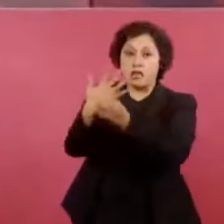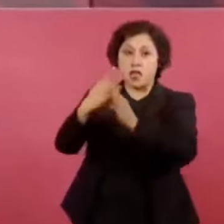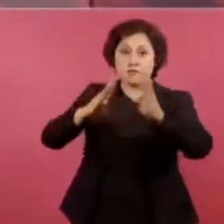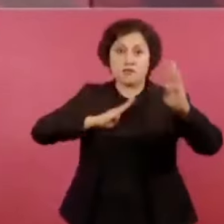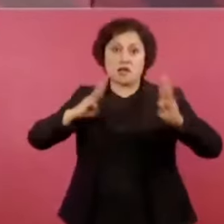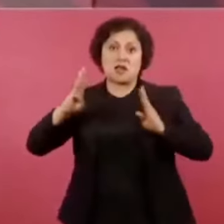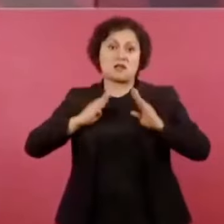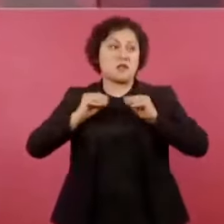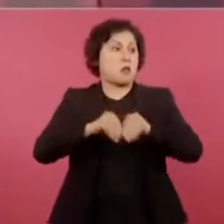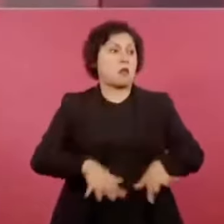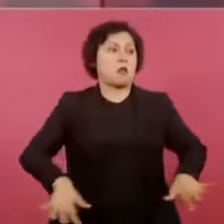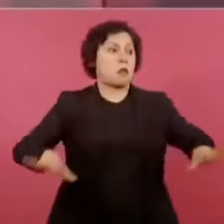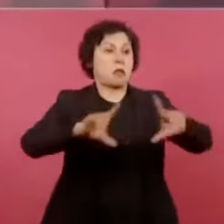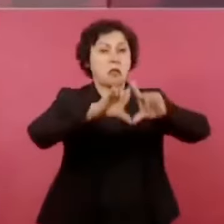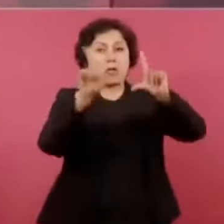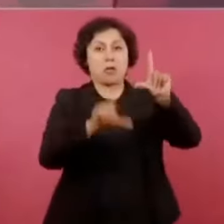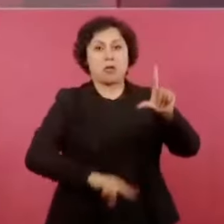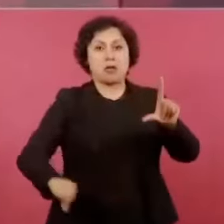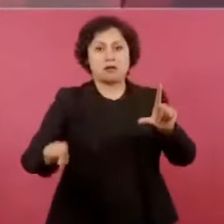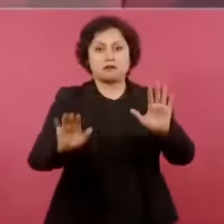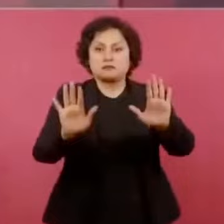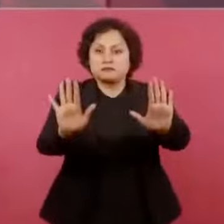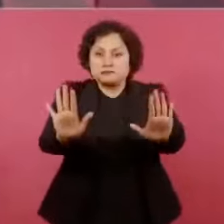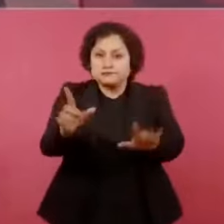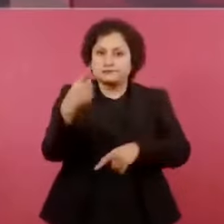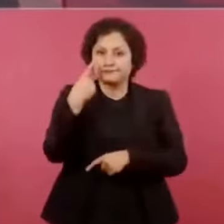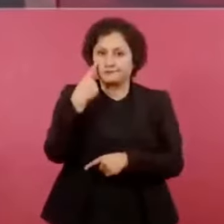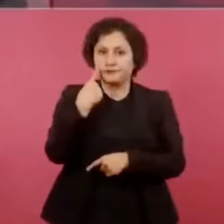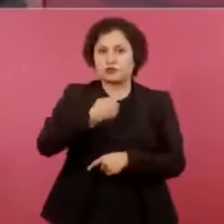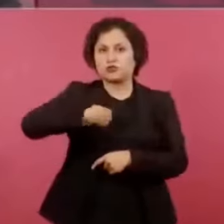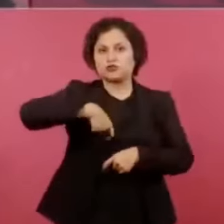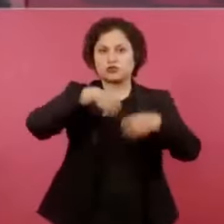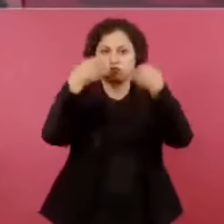marinos y los soldados son pueblo uniformado.